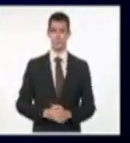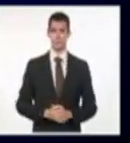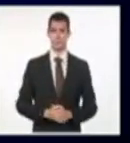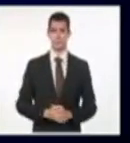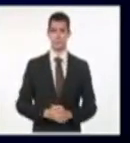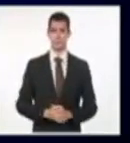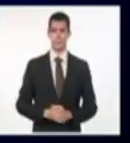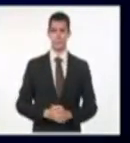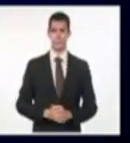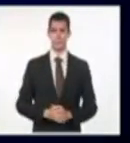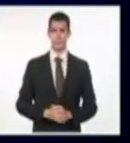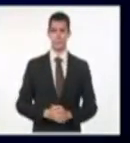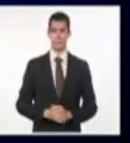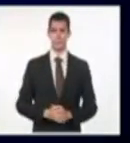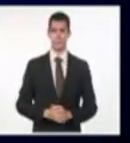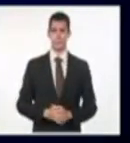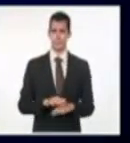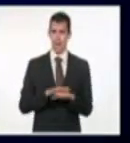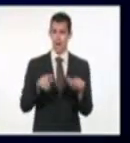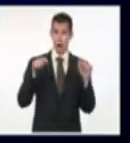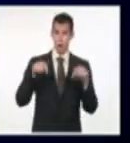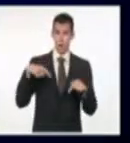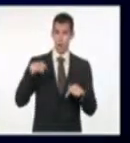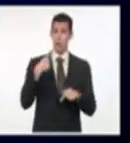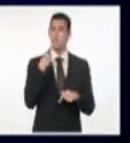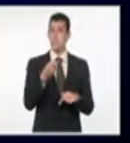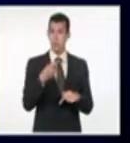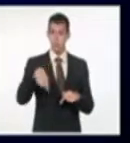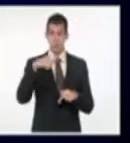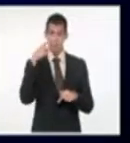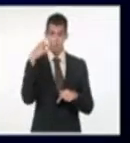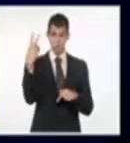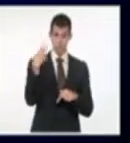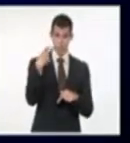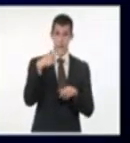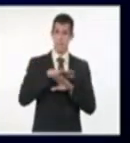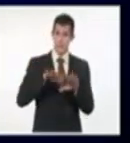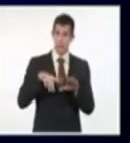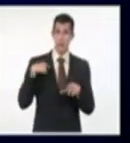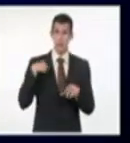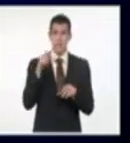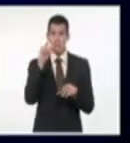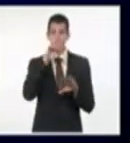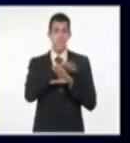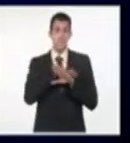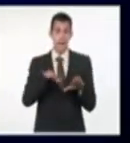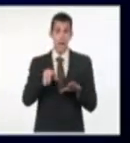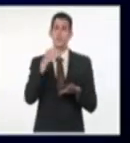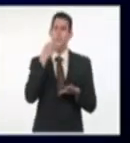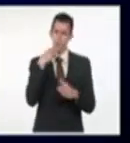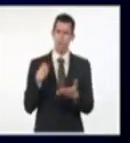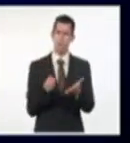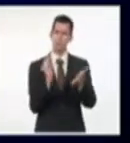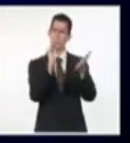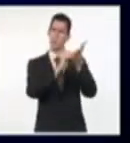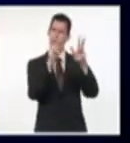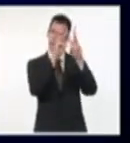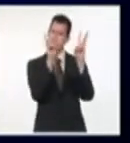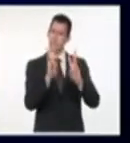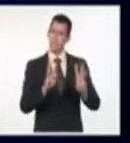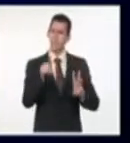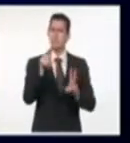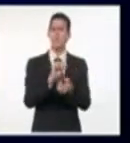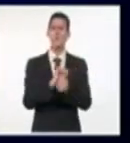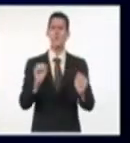van a tener. Canal Caribe, página de Facebook, o Razones de Cuba. Tercer documento. Vengan conmigo. Aquí está.